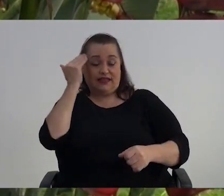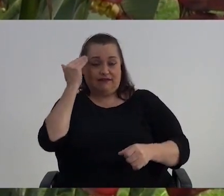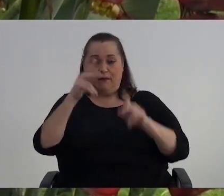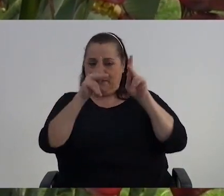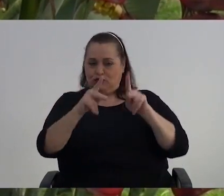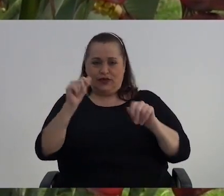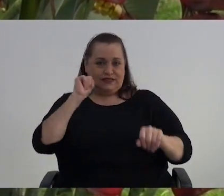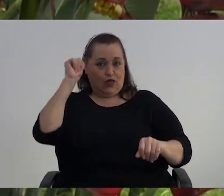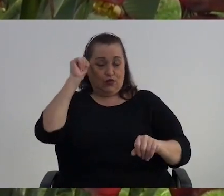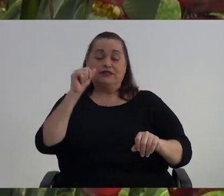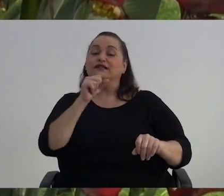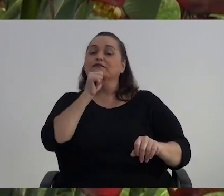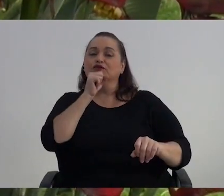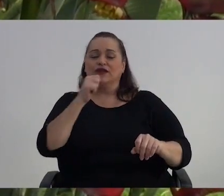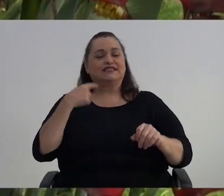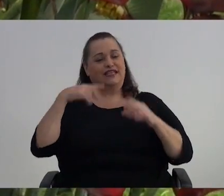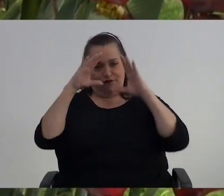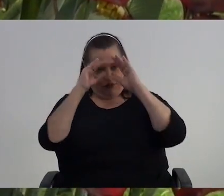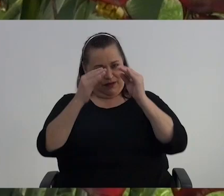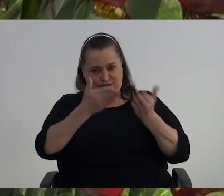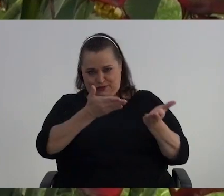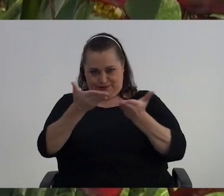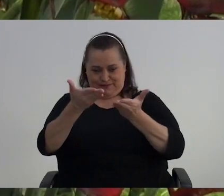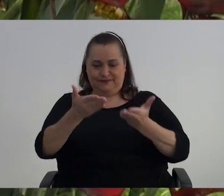adultas mayores Vamos con la información